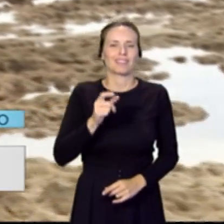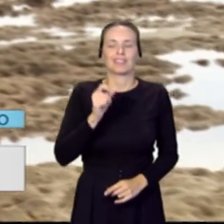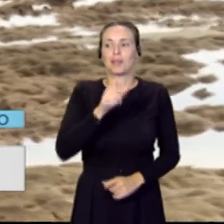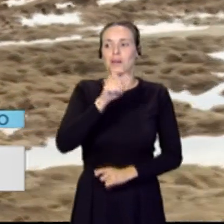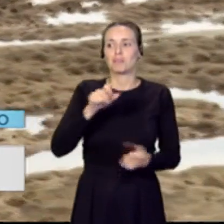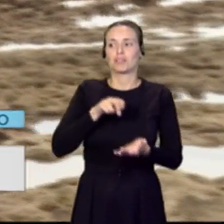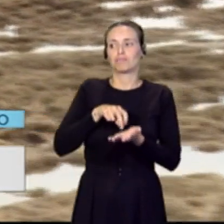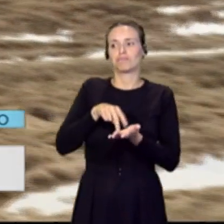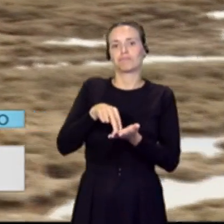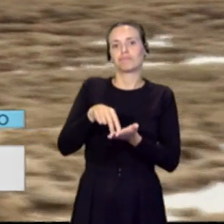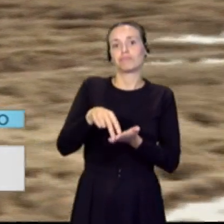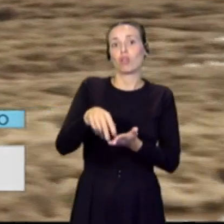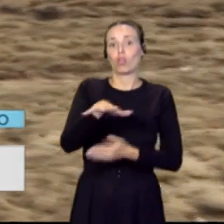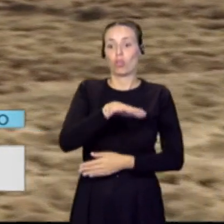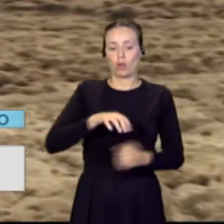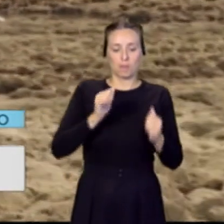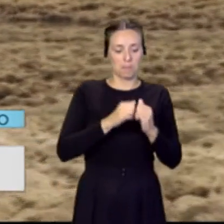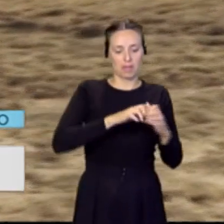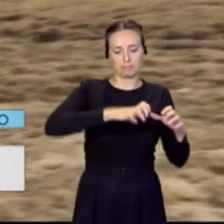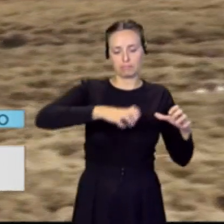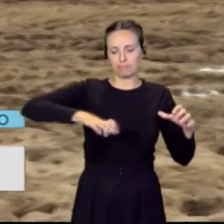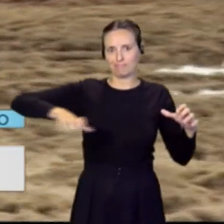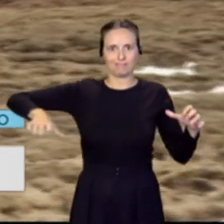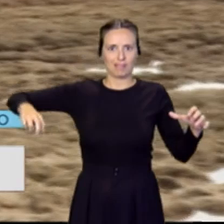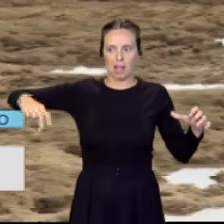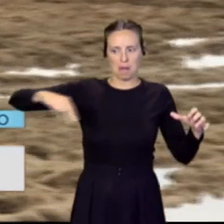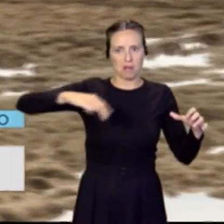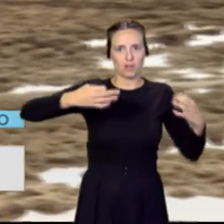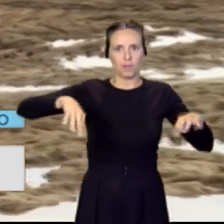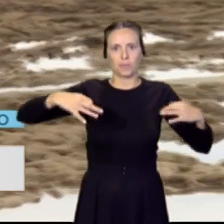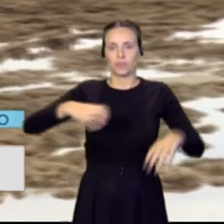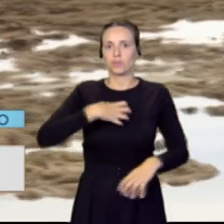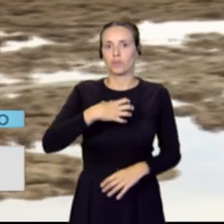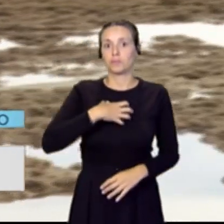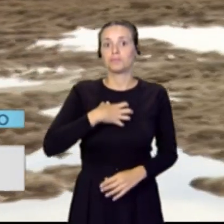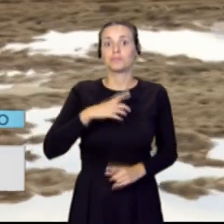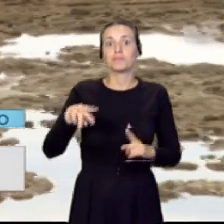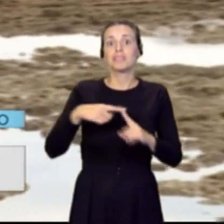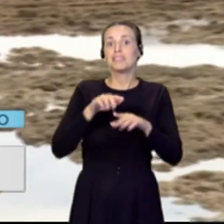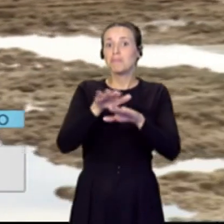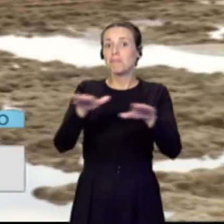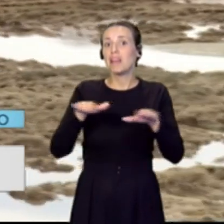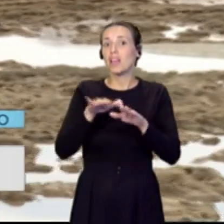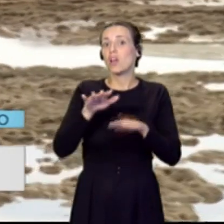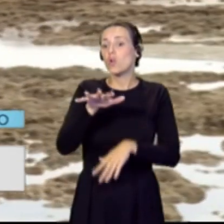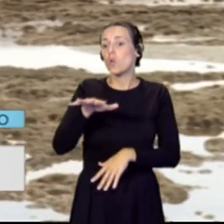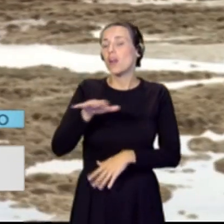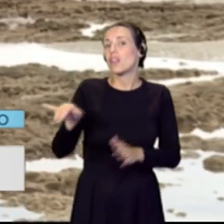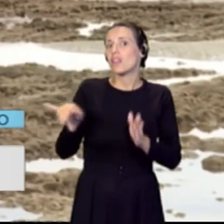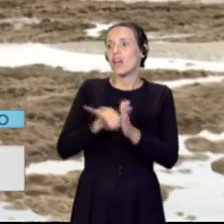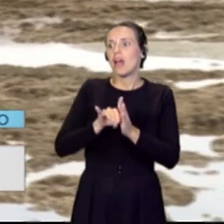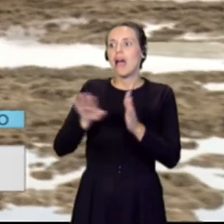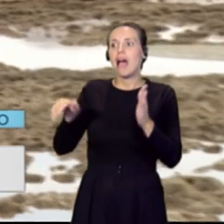habitualmente no se puede caminar, por estas rocas. De hecho, hay un lugar cerca de la playa en donde prácticamente se podría ir